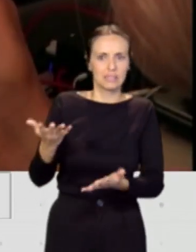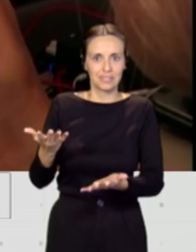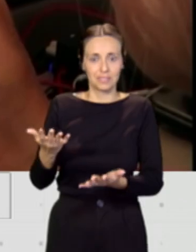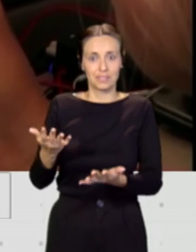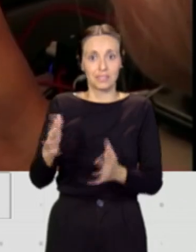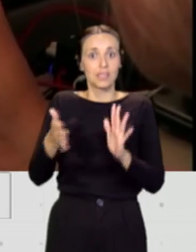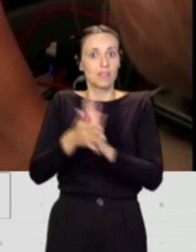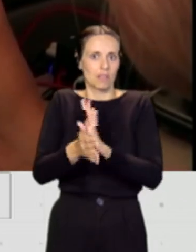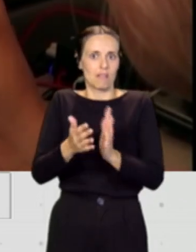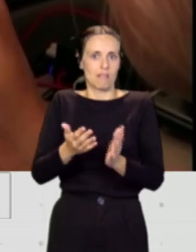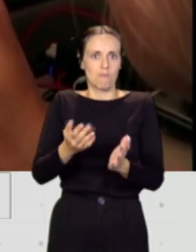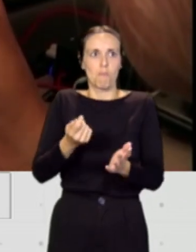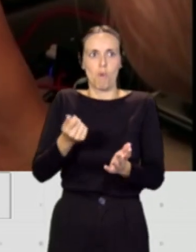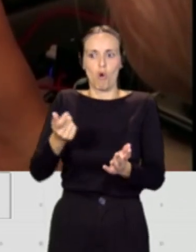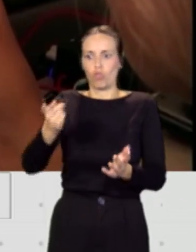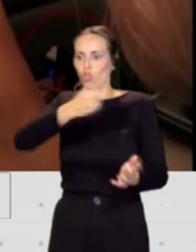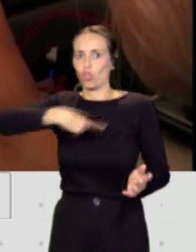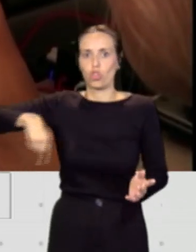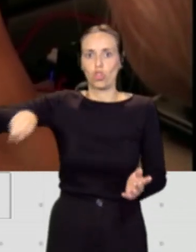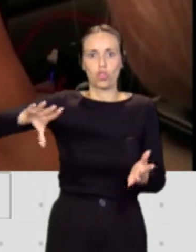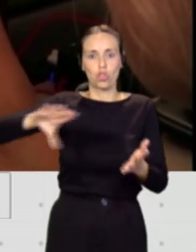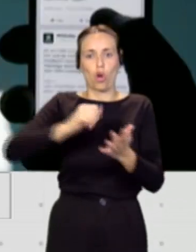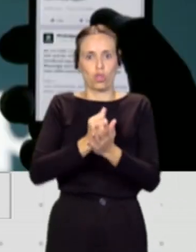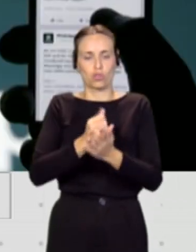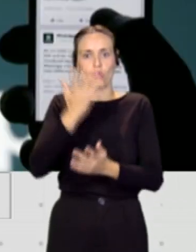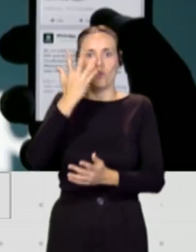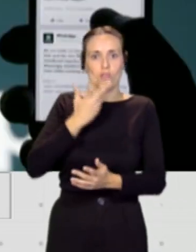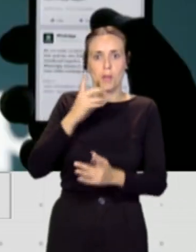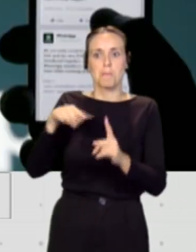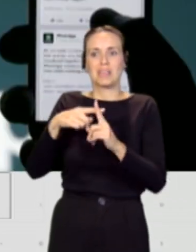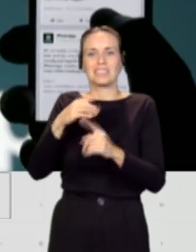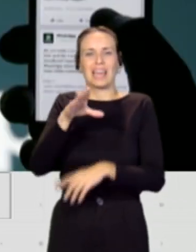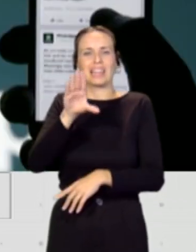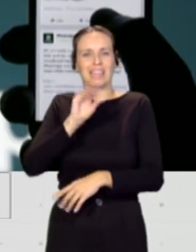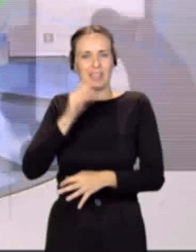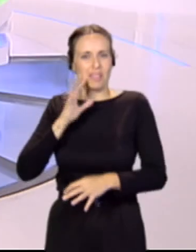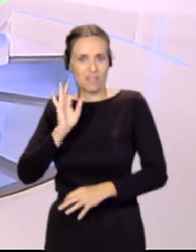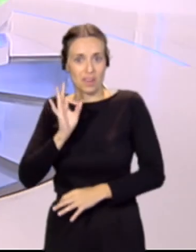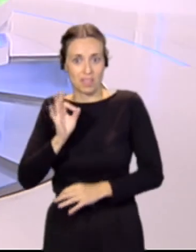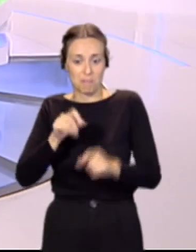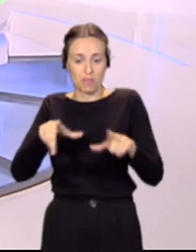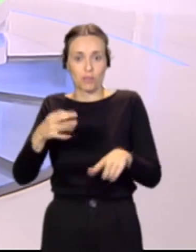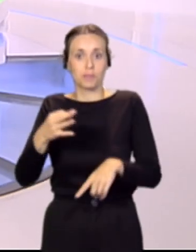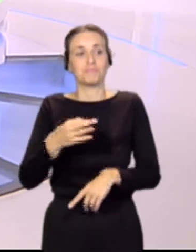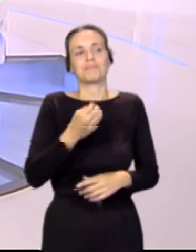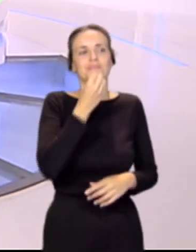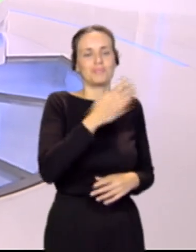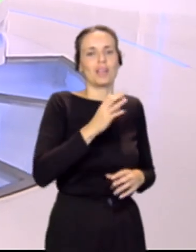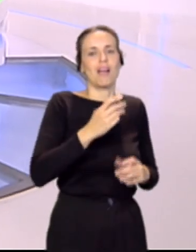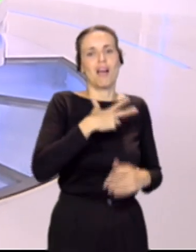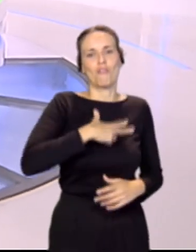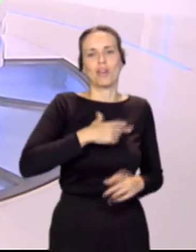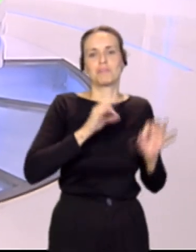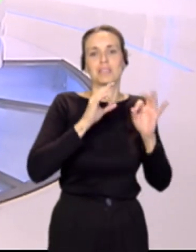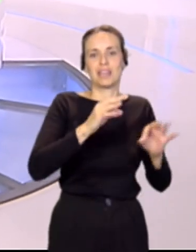conocimiento y un entendimiento real de las implicaciones de estas plataformas. Pues, Noemí Brito, abogada especialista en Derecho Digital, como siempre,